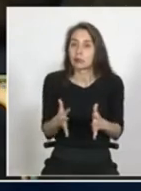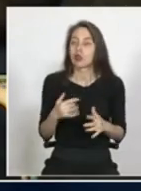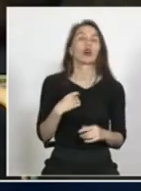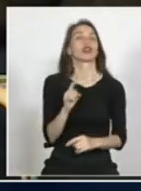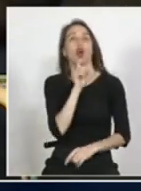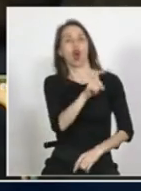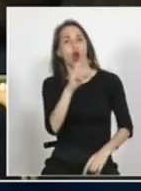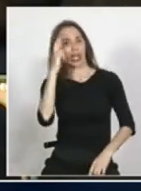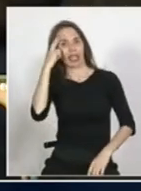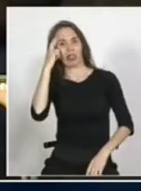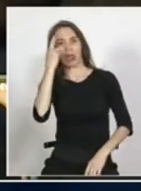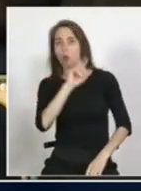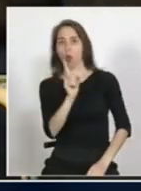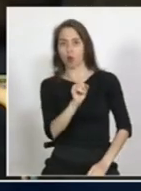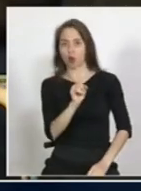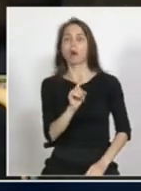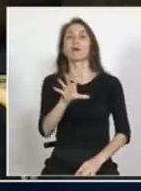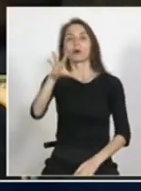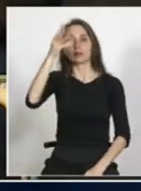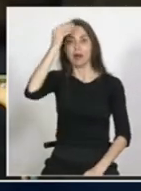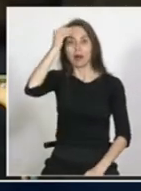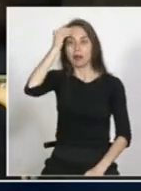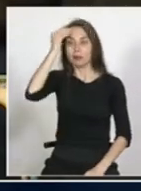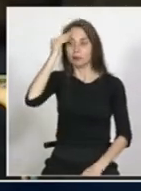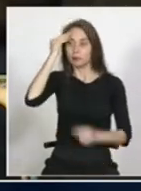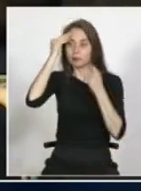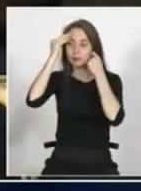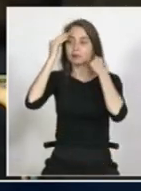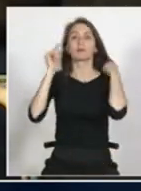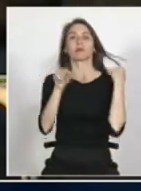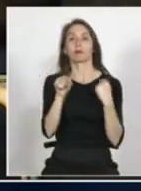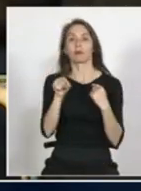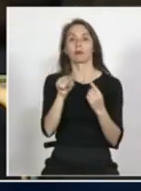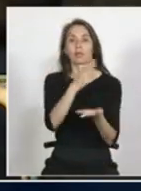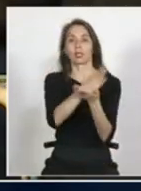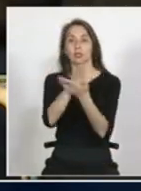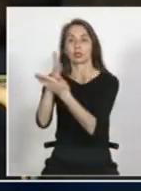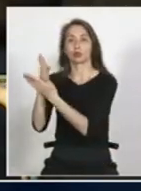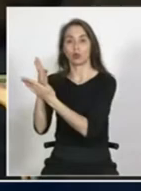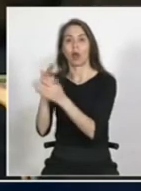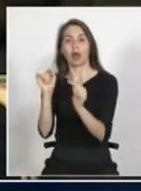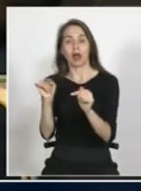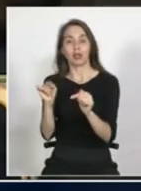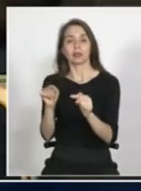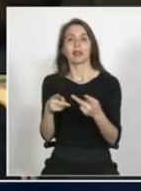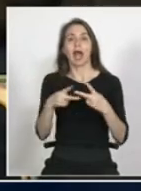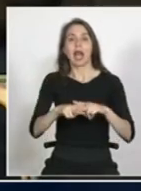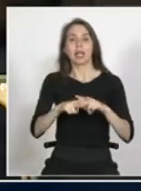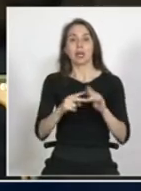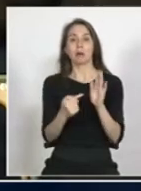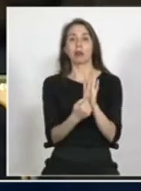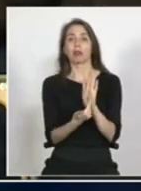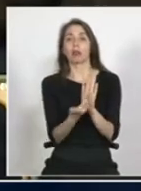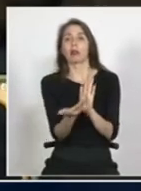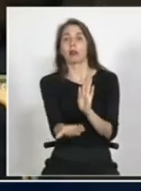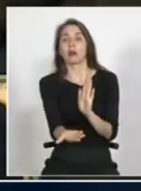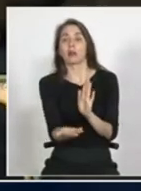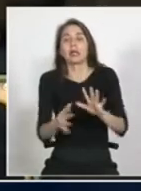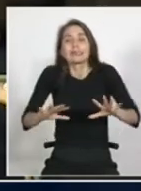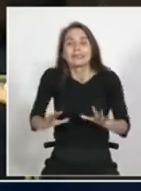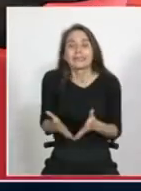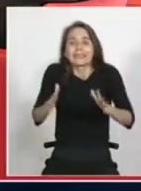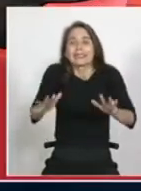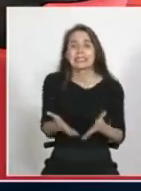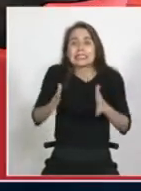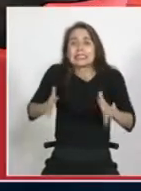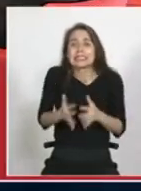ridiculizando pero para que tomemos conciencia de que eso es lo que tienen las escuelas hoy en día esas son las herramientas que tienen y hacen lo que pueden